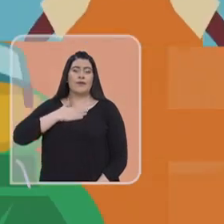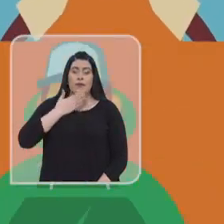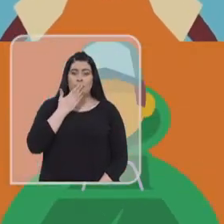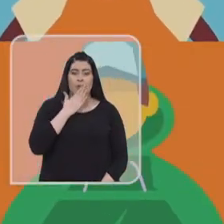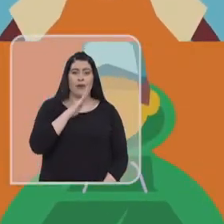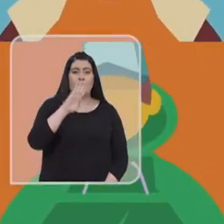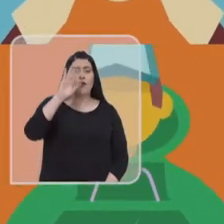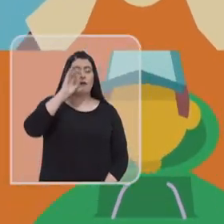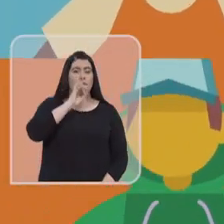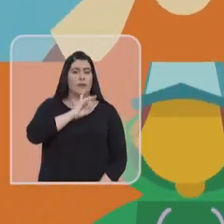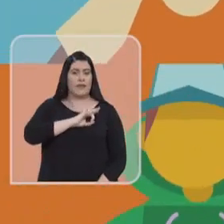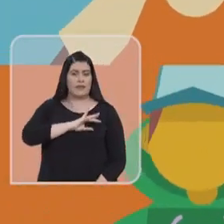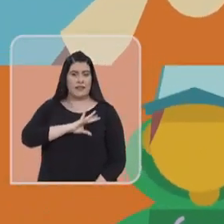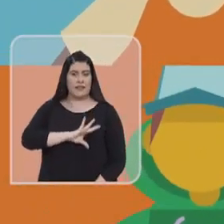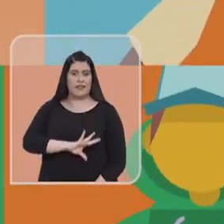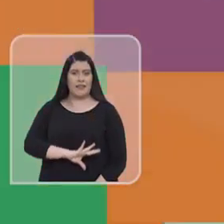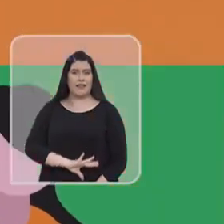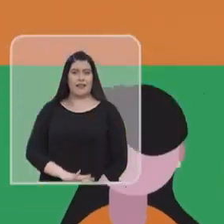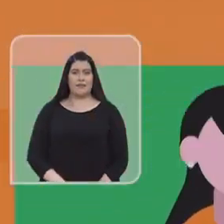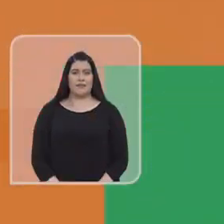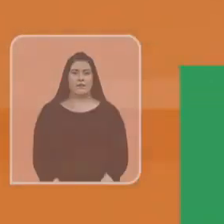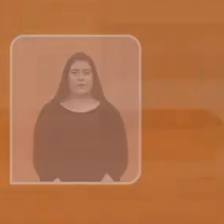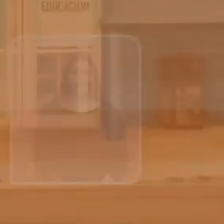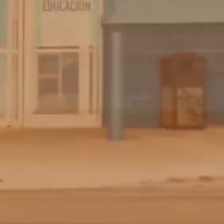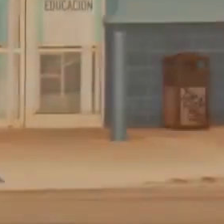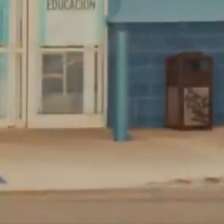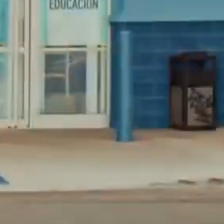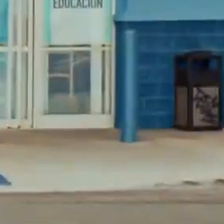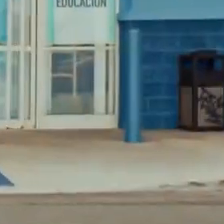Queremos lo mejor para Chile.